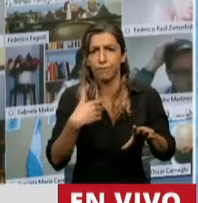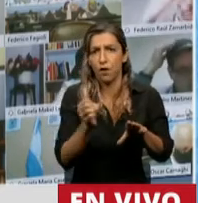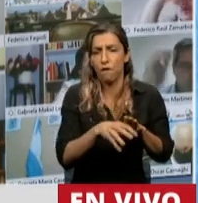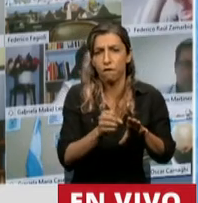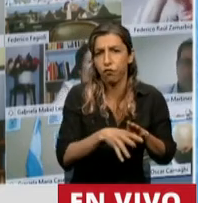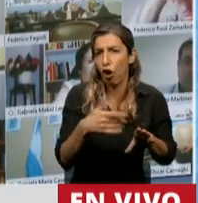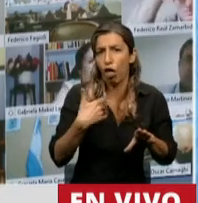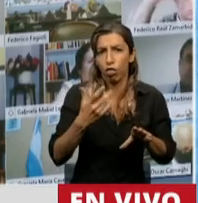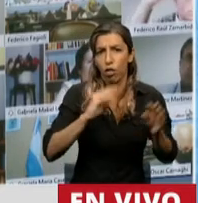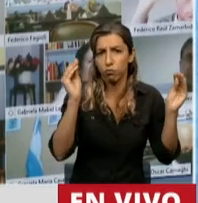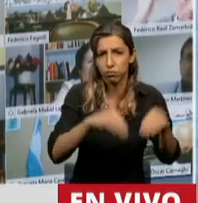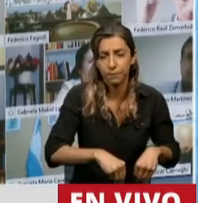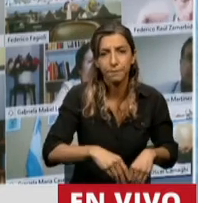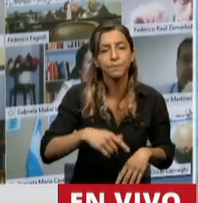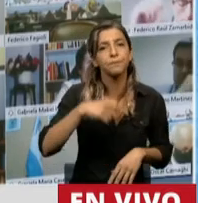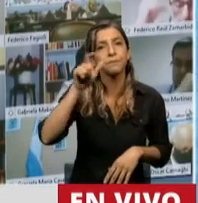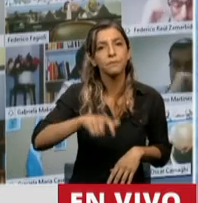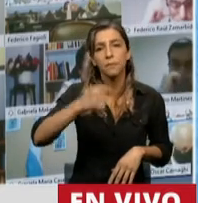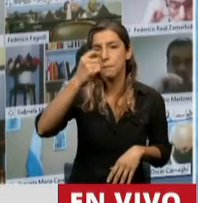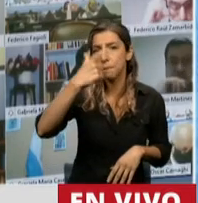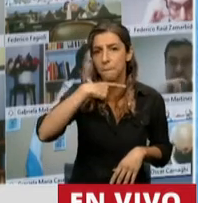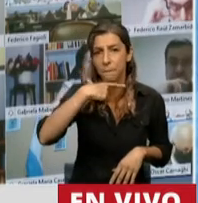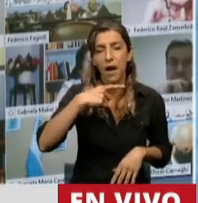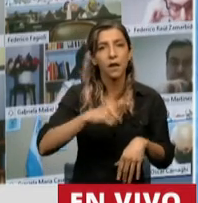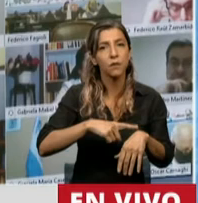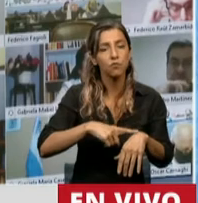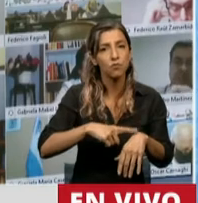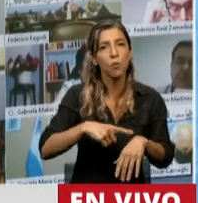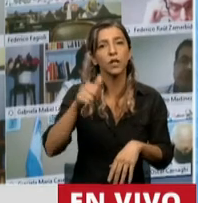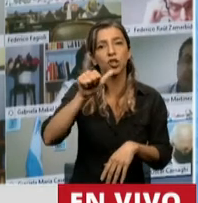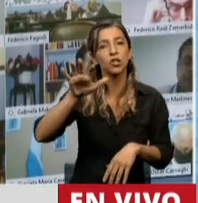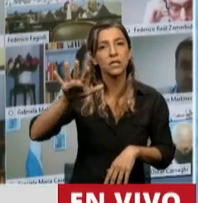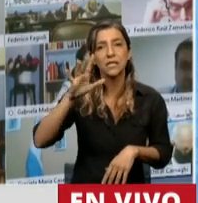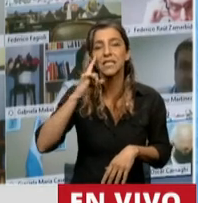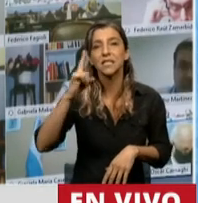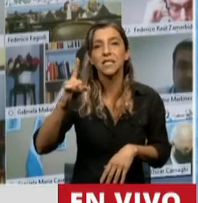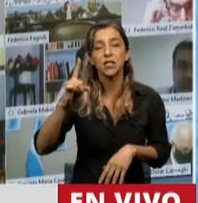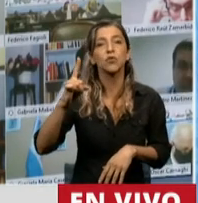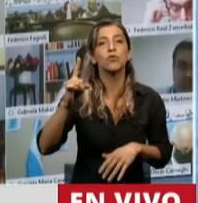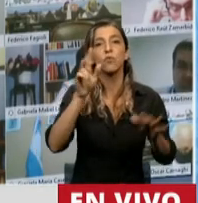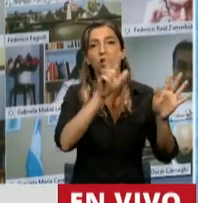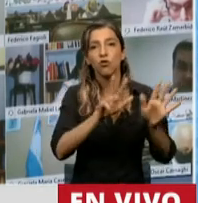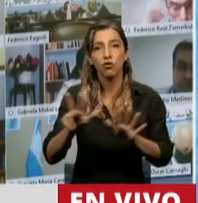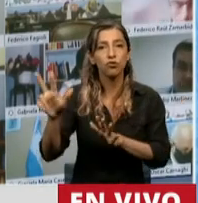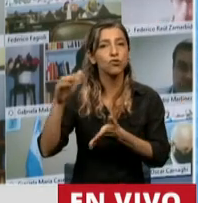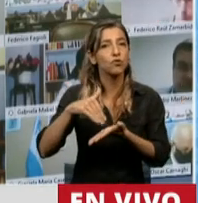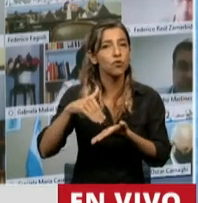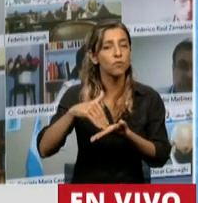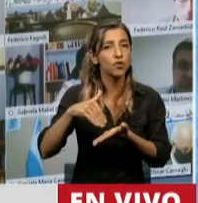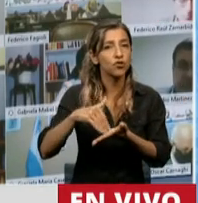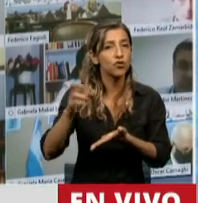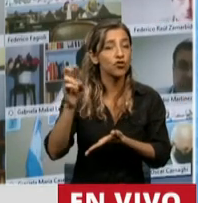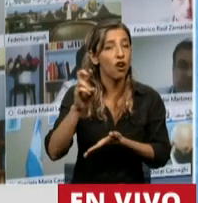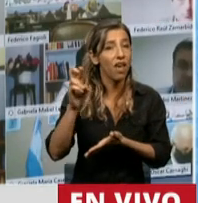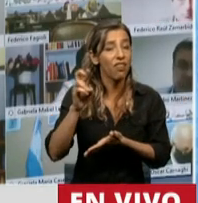Macri lo recibió con un monto equivalente a 65.800 millones de dólares